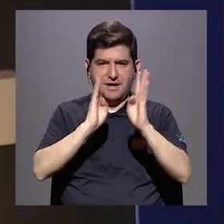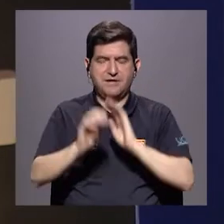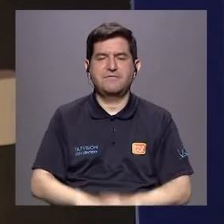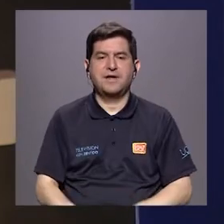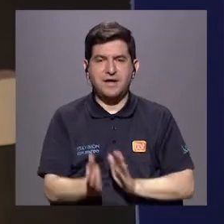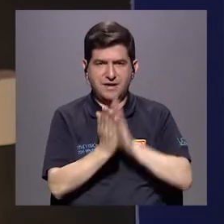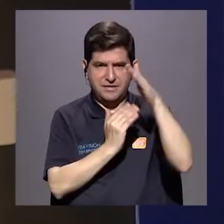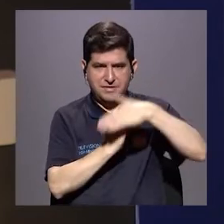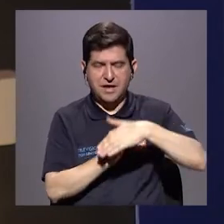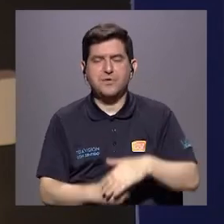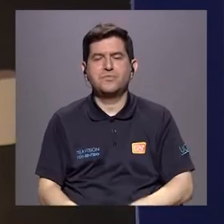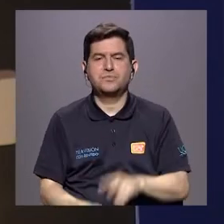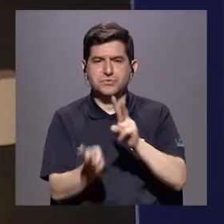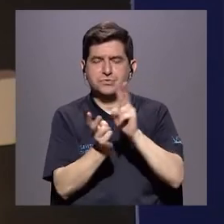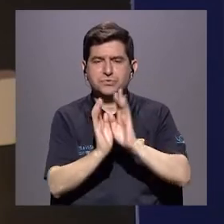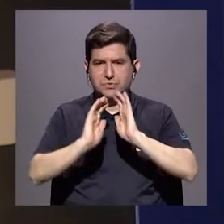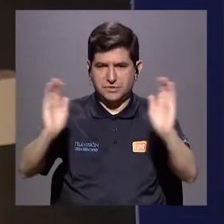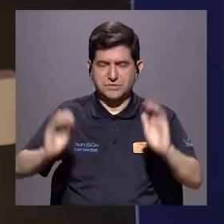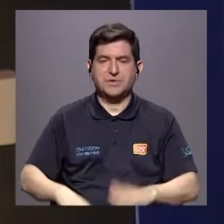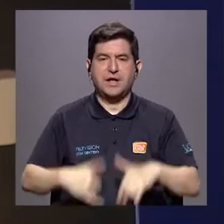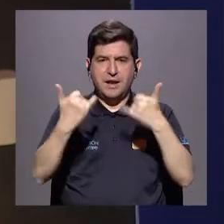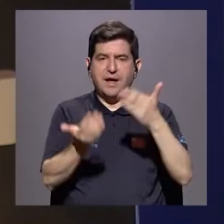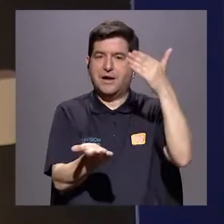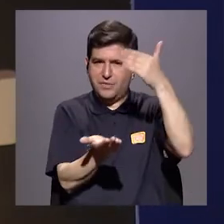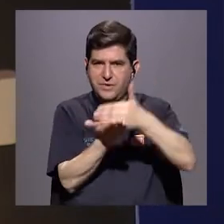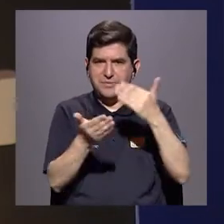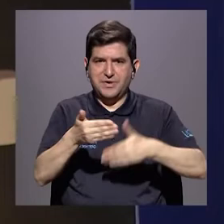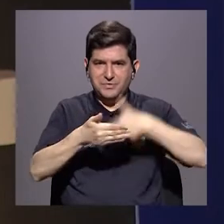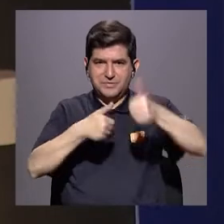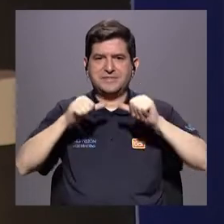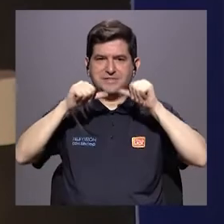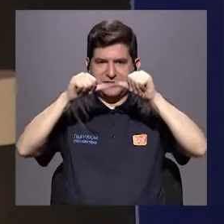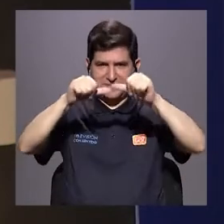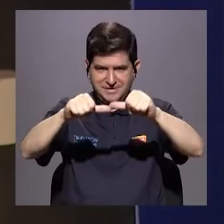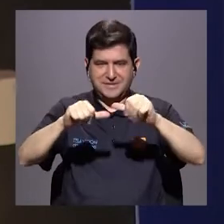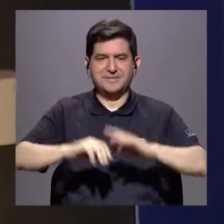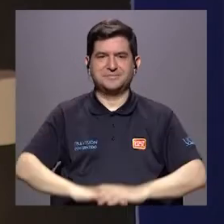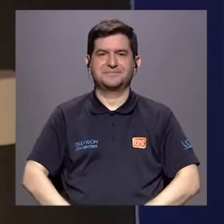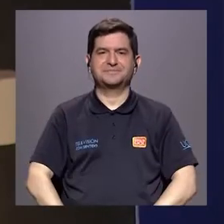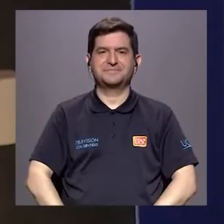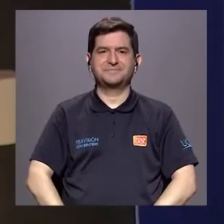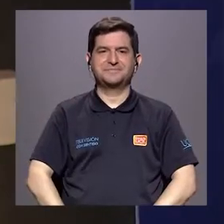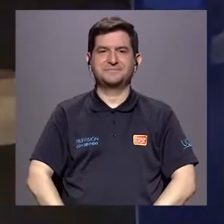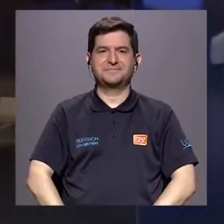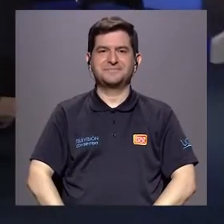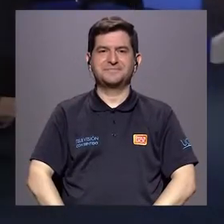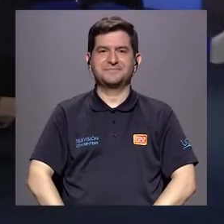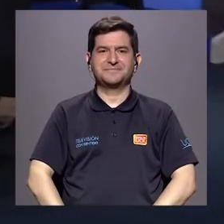acerca del abuso sexual infantil. Vamos a una pequeña pausa y pronto regresamos.